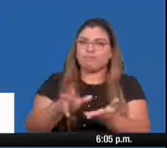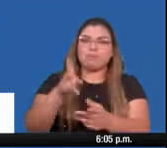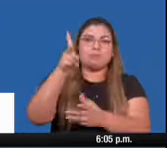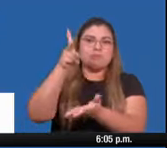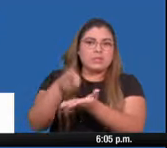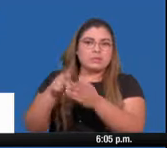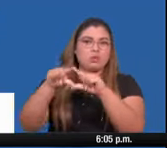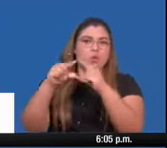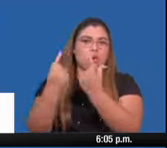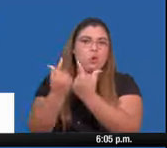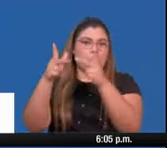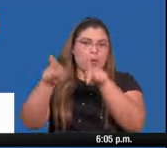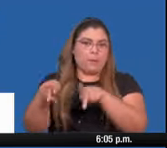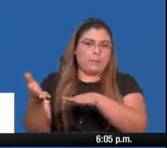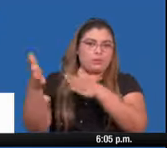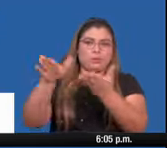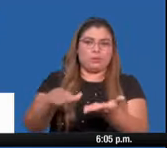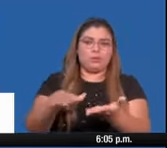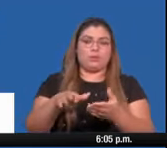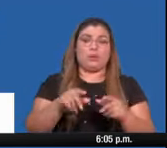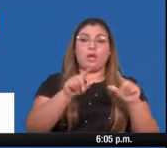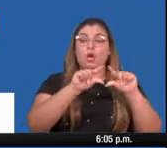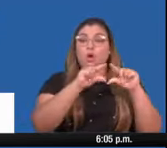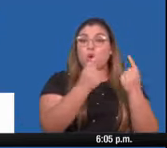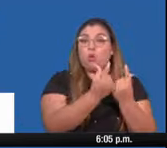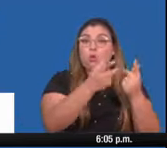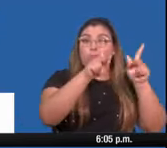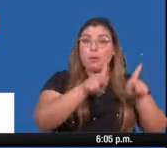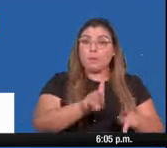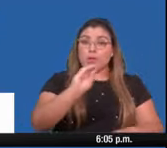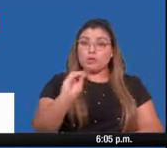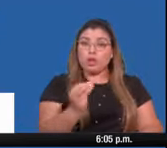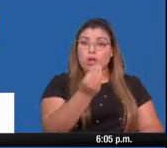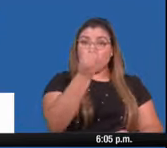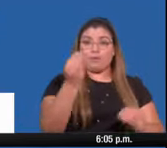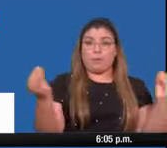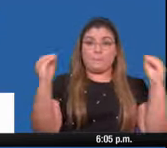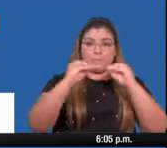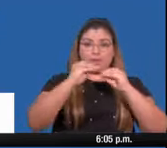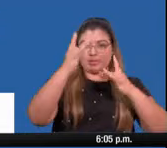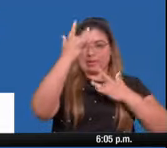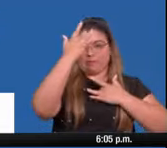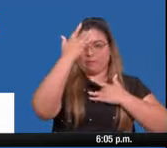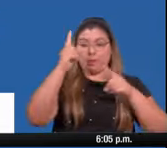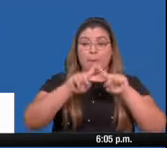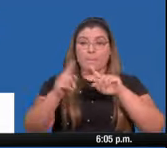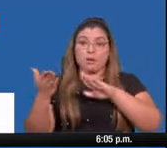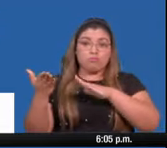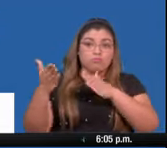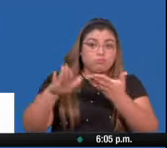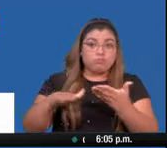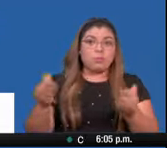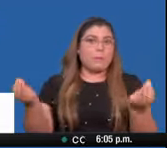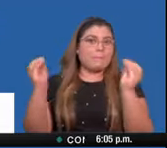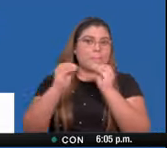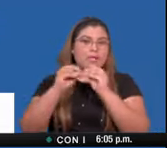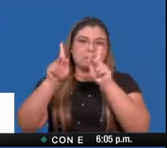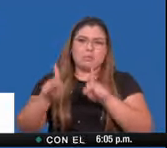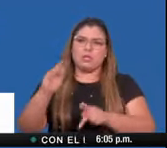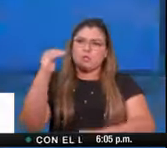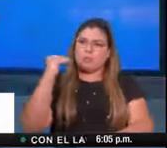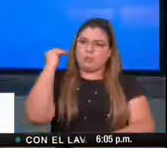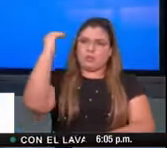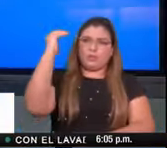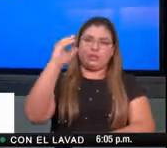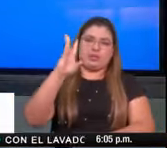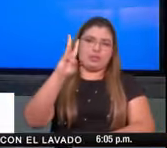gran número de defunciones, y corresponden al 48% del total de